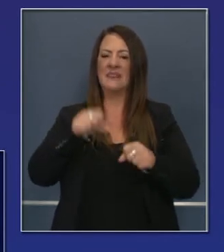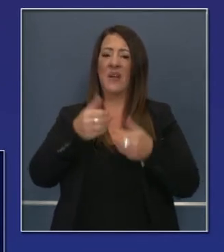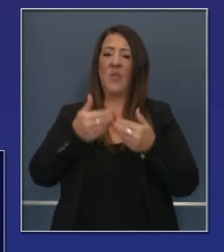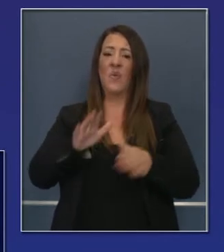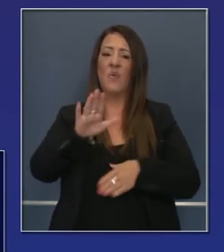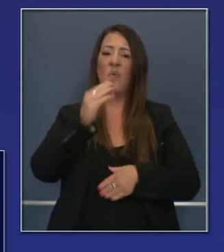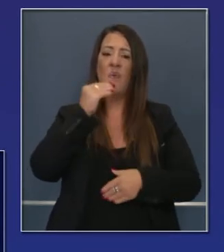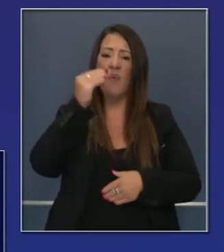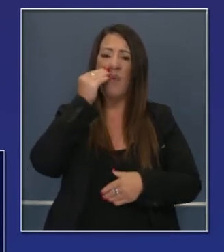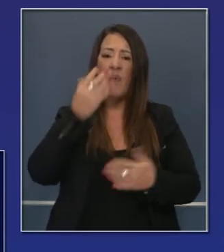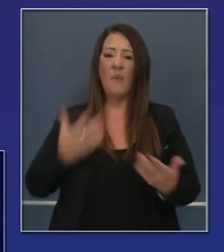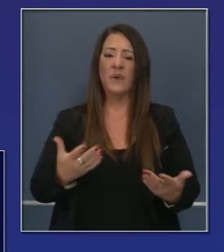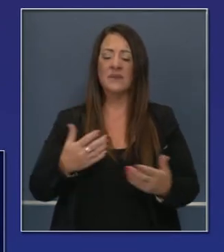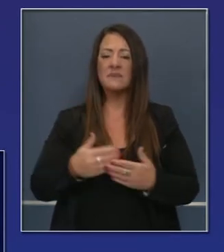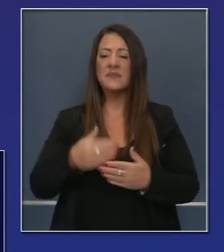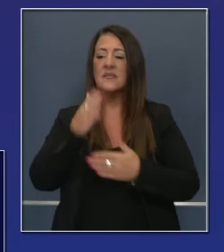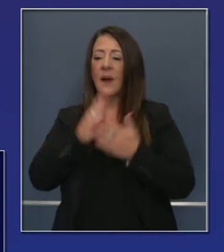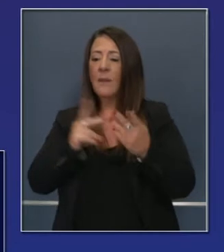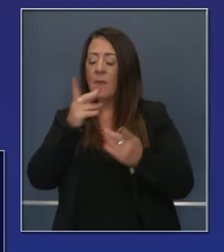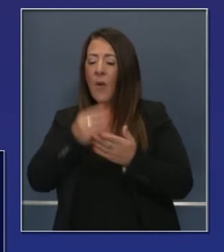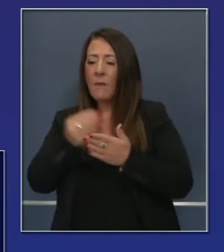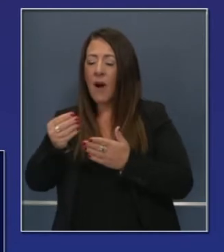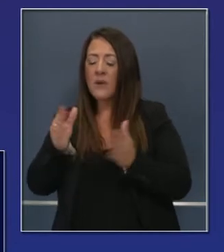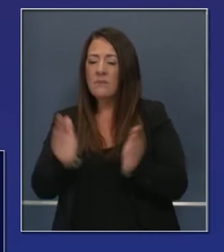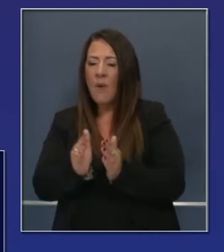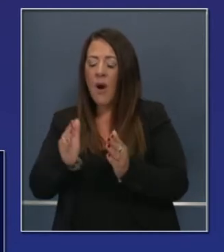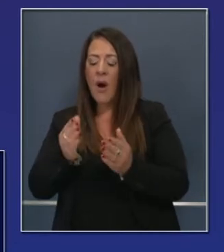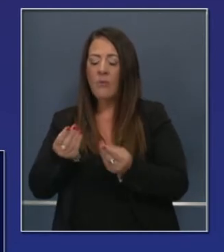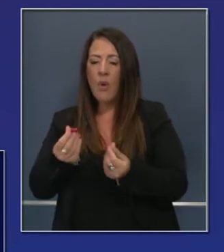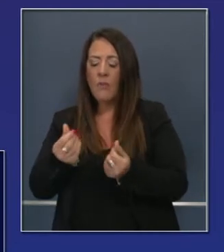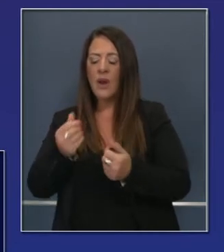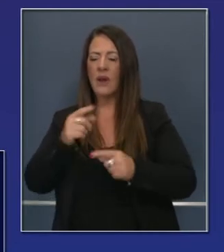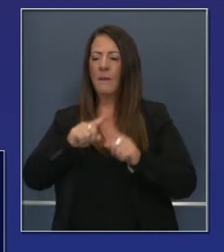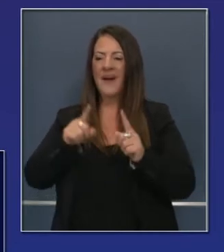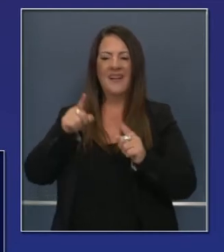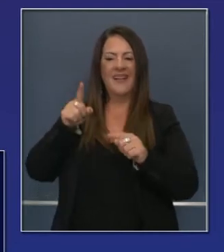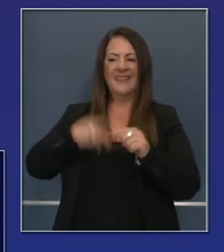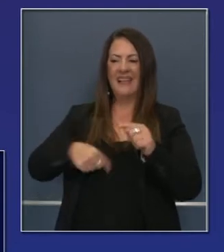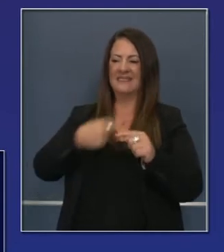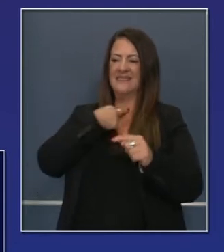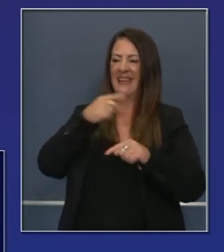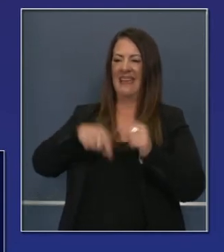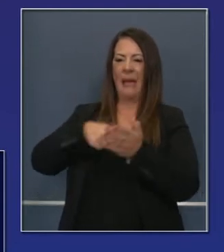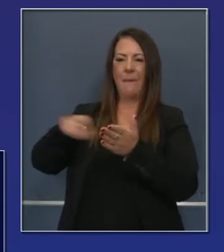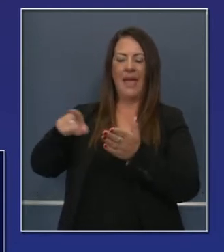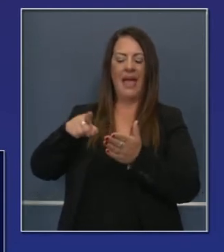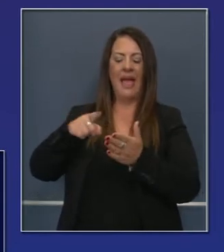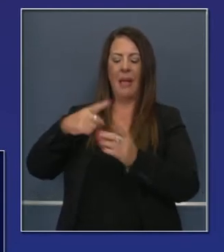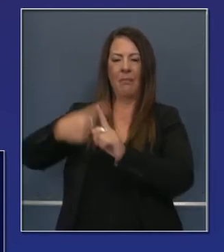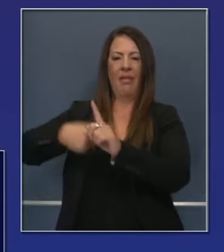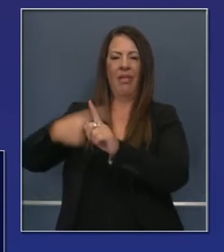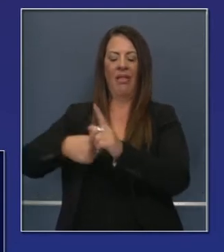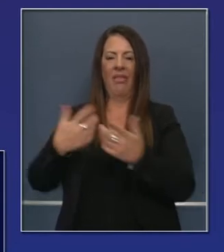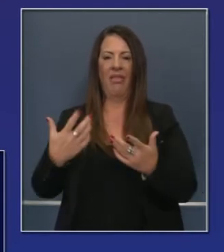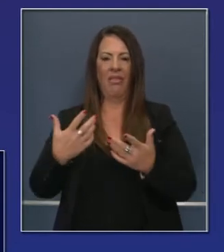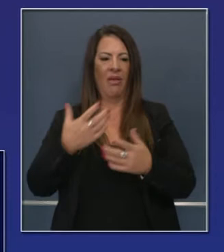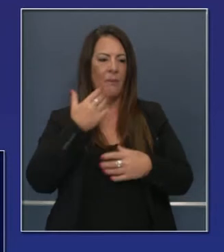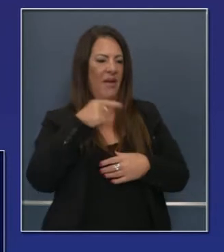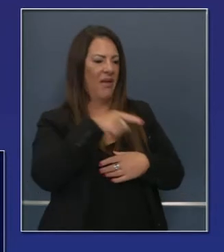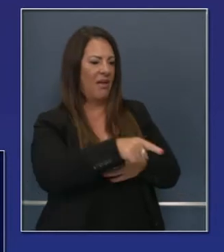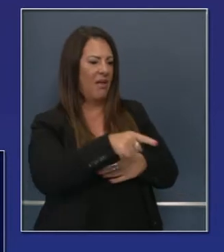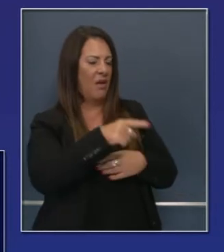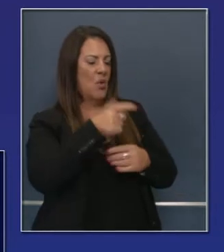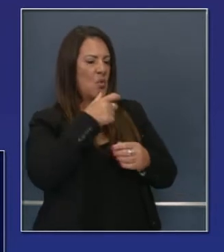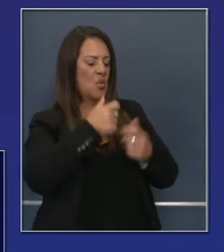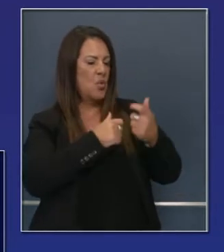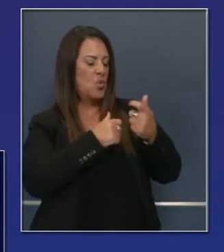de perder su hogar. Dueños de propiedades también les pueden cerrar, les cierran, les liquidan sus propiedades porque no pueden pagar